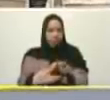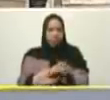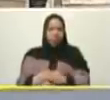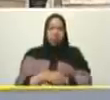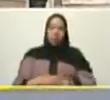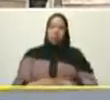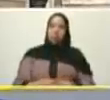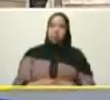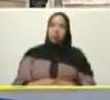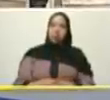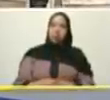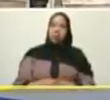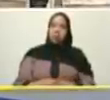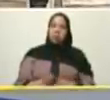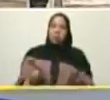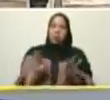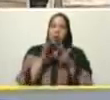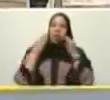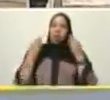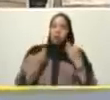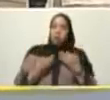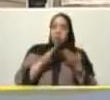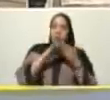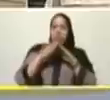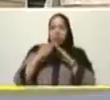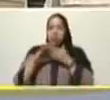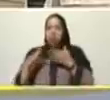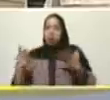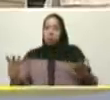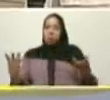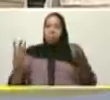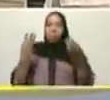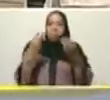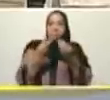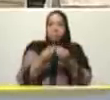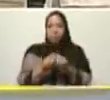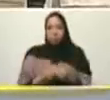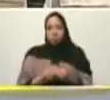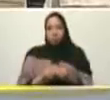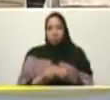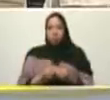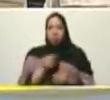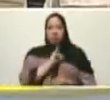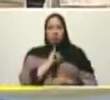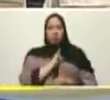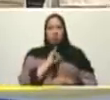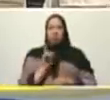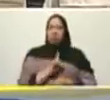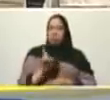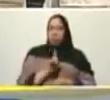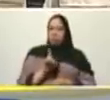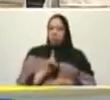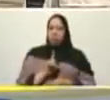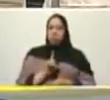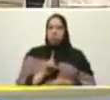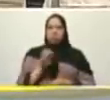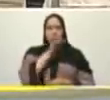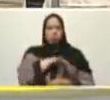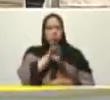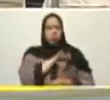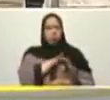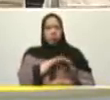y la familia debe hacer comunidad porque no somos seres individuales apartados de una sociedad